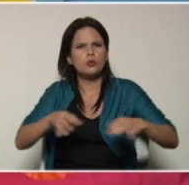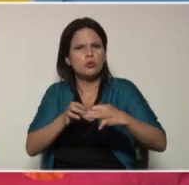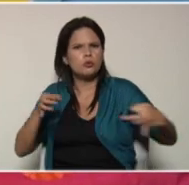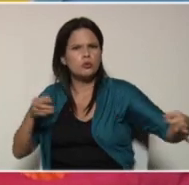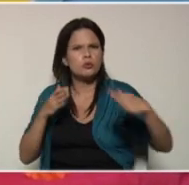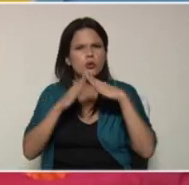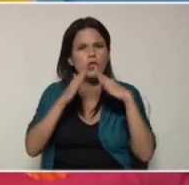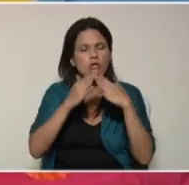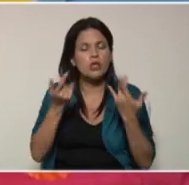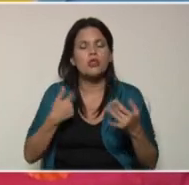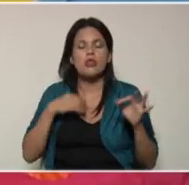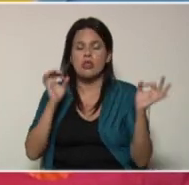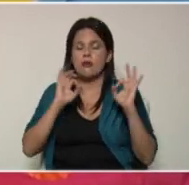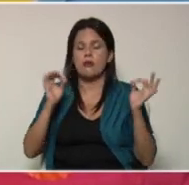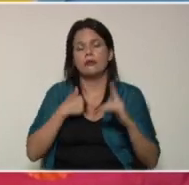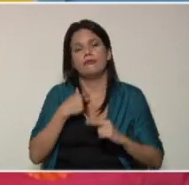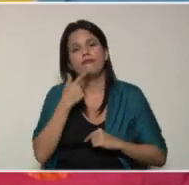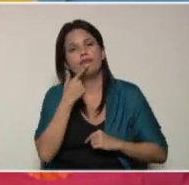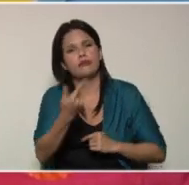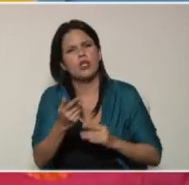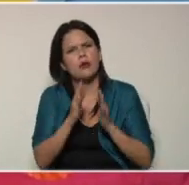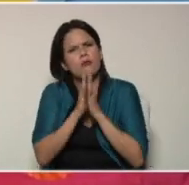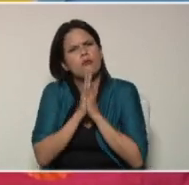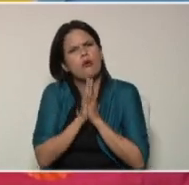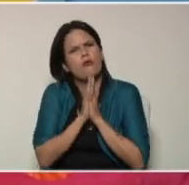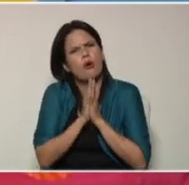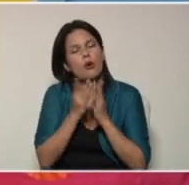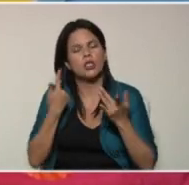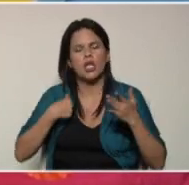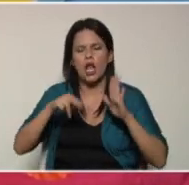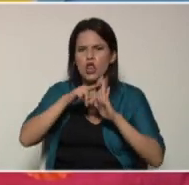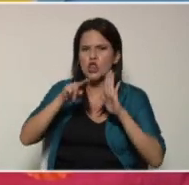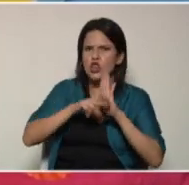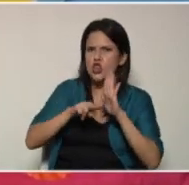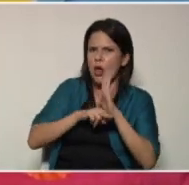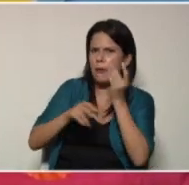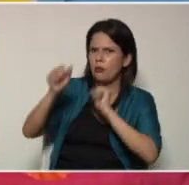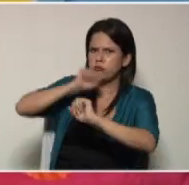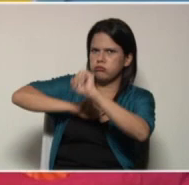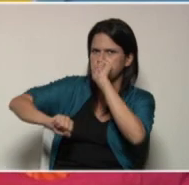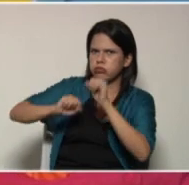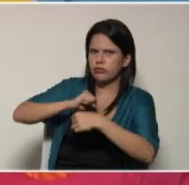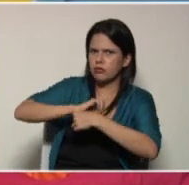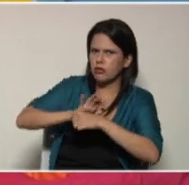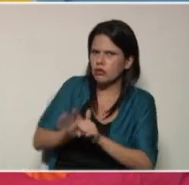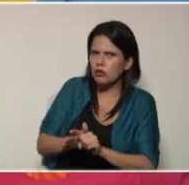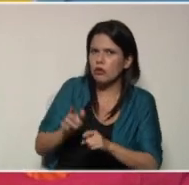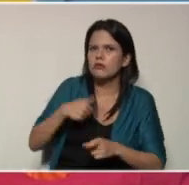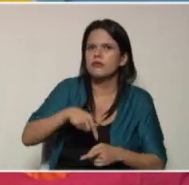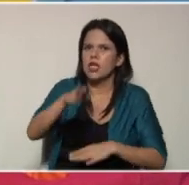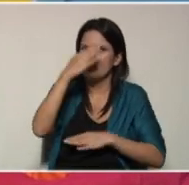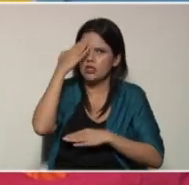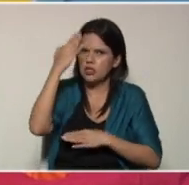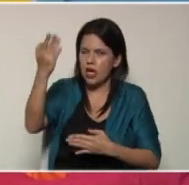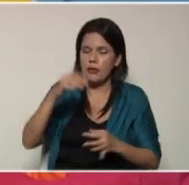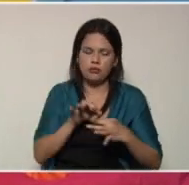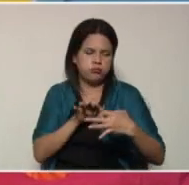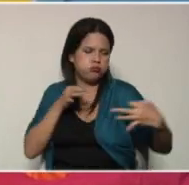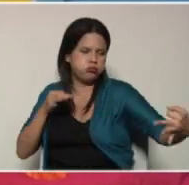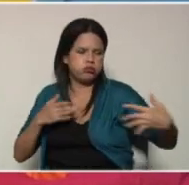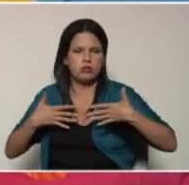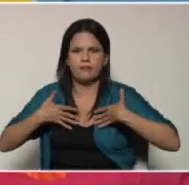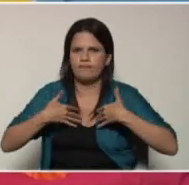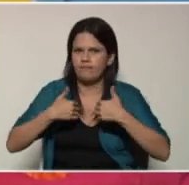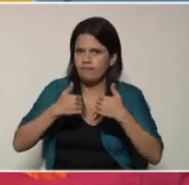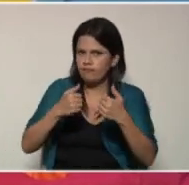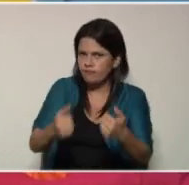solamente les pedimos que, por favor, mantengan todas las medidas de prevención ante el COVID. Evidentemente tenemos que mantener el distanciamiento